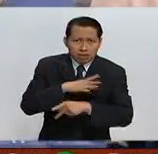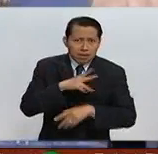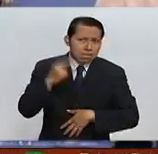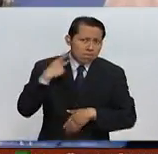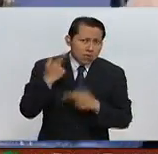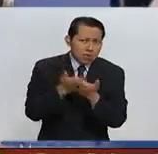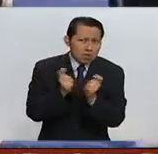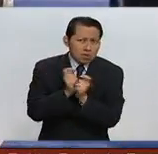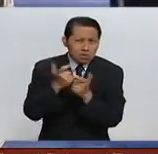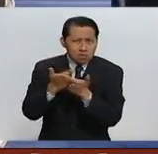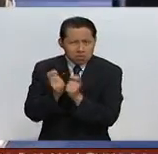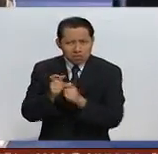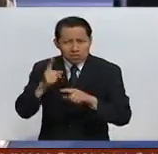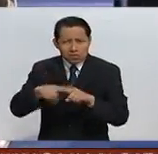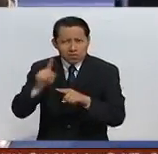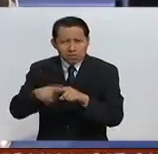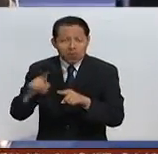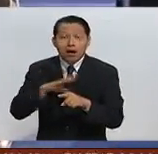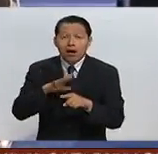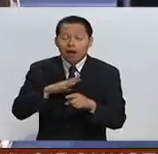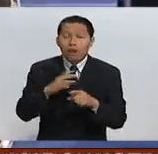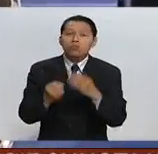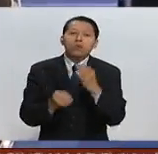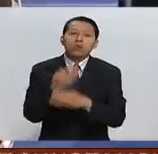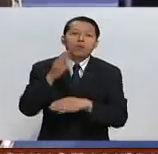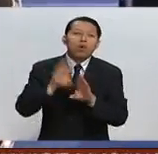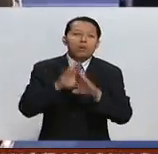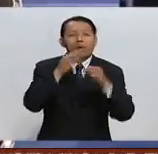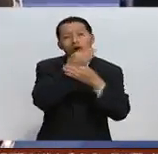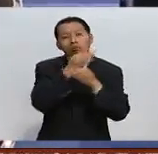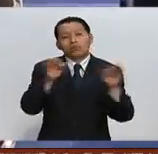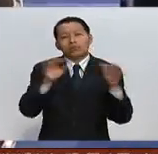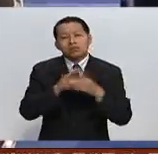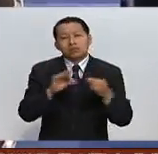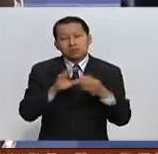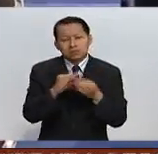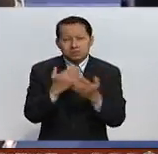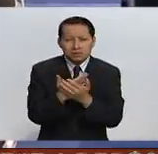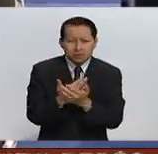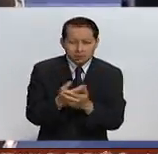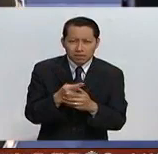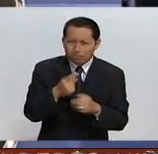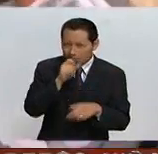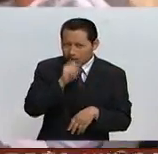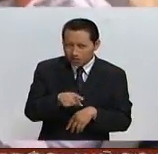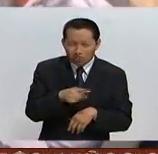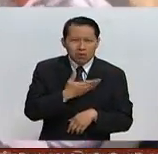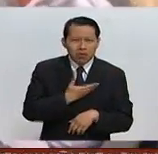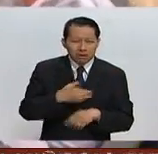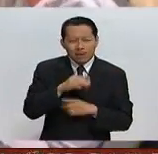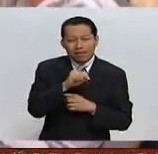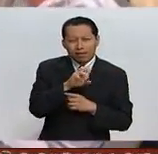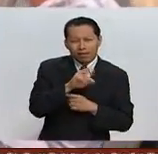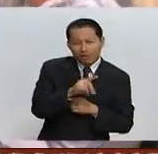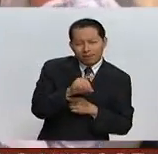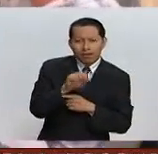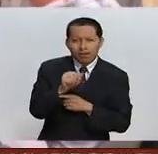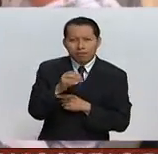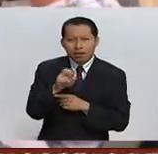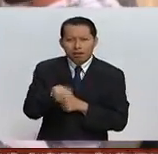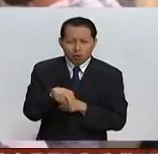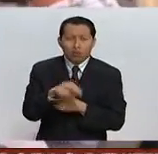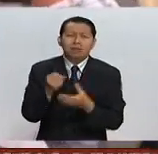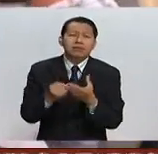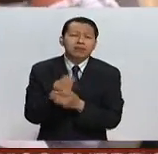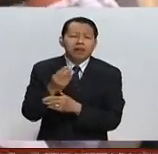La primera fue la aparición y el mensaje muy esperado del primer ministro David Cameron, que salió a decir que